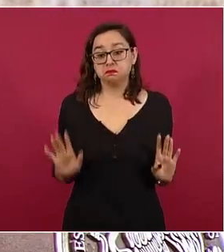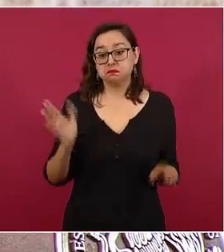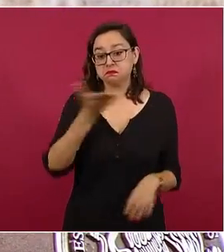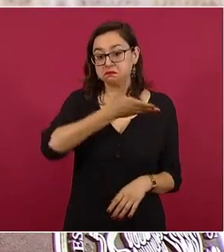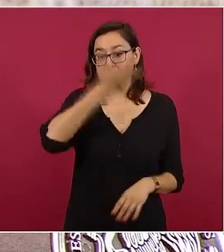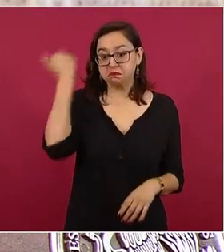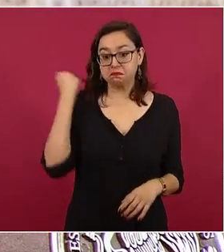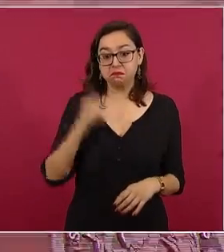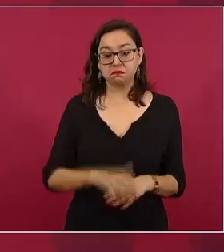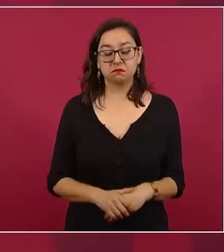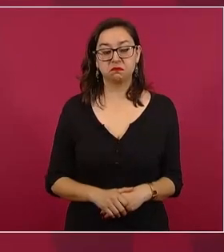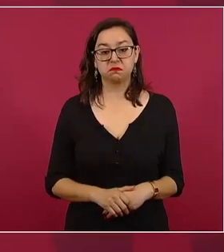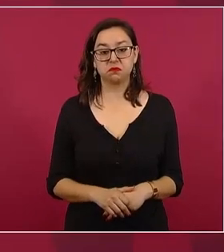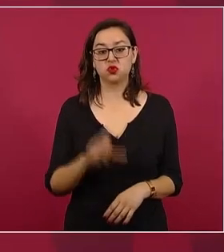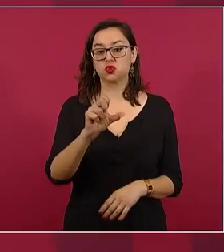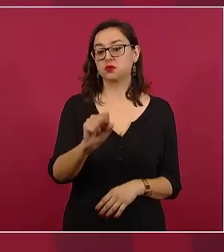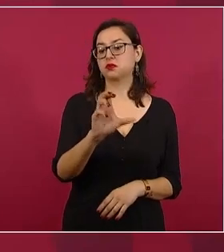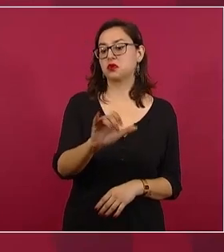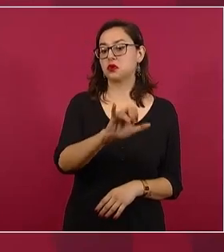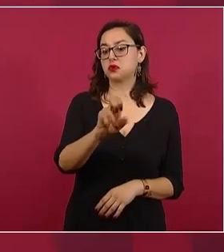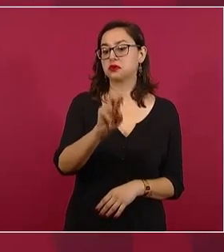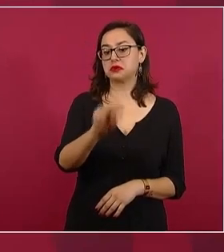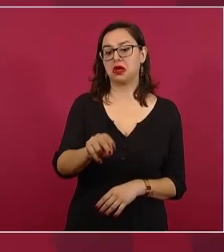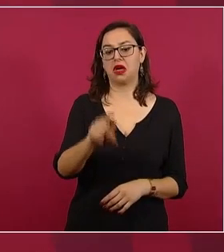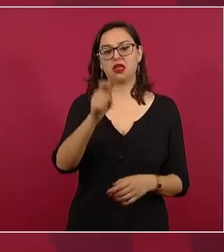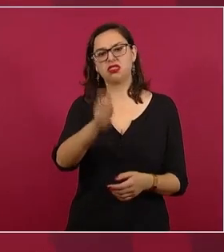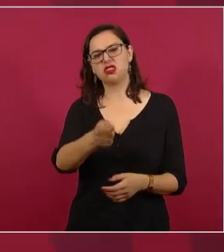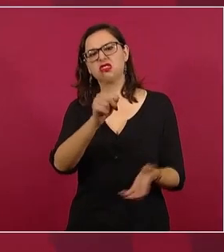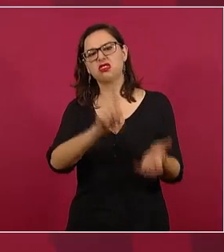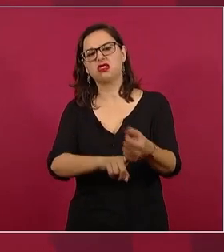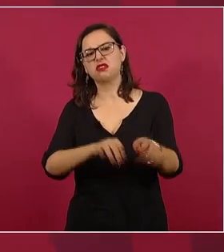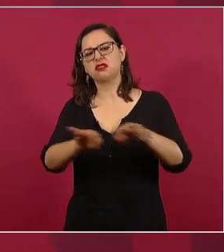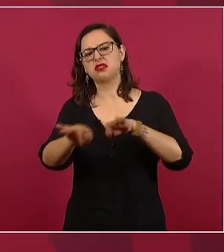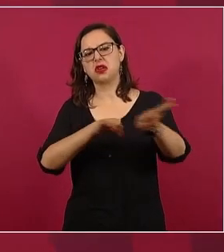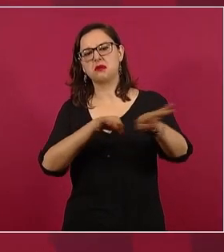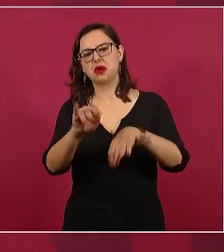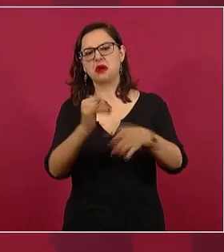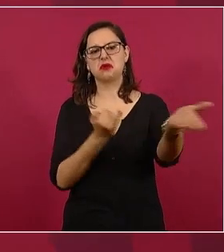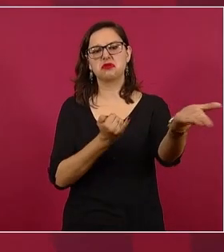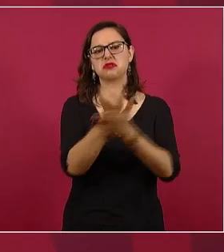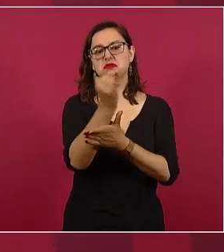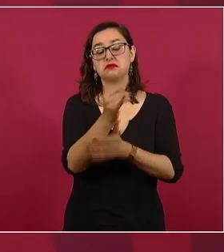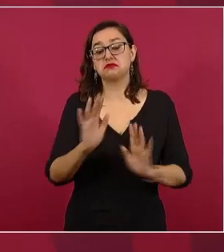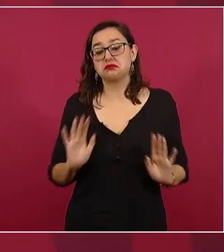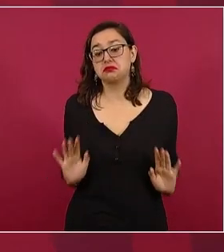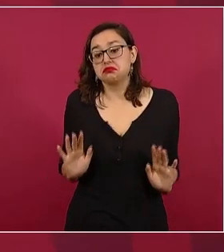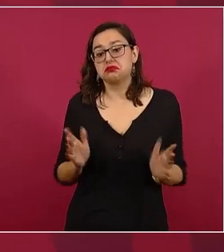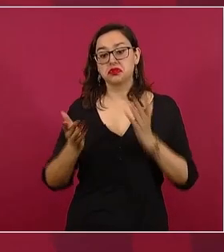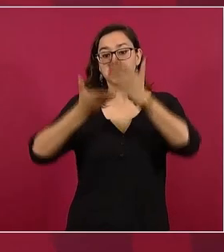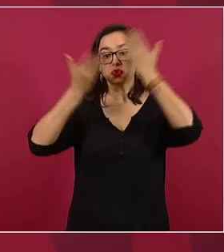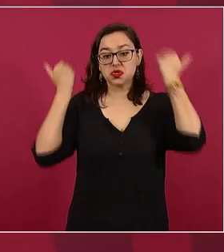ministros de la Corte, ni para qué era el Poder Judicial,